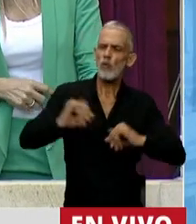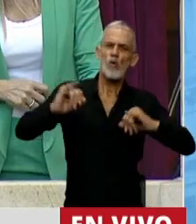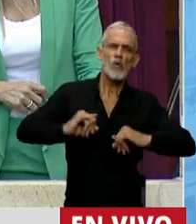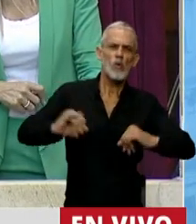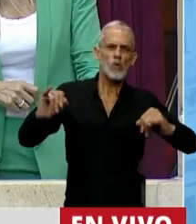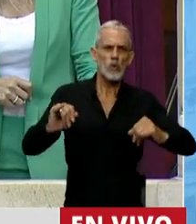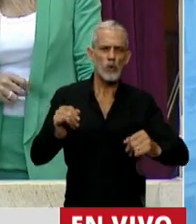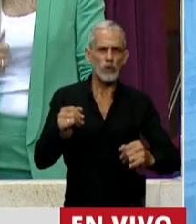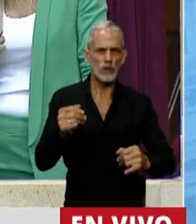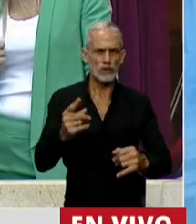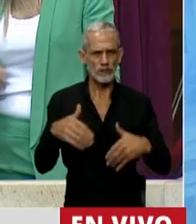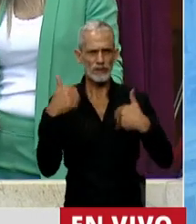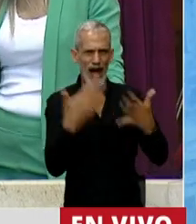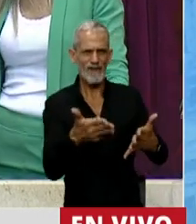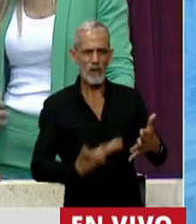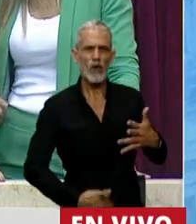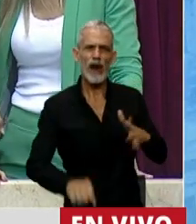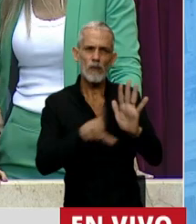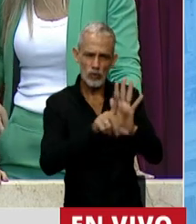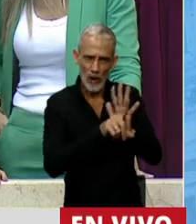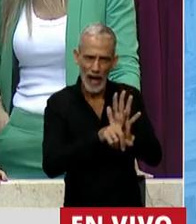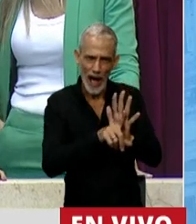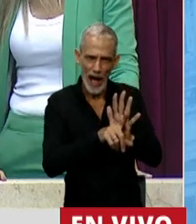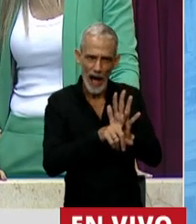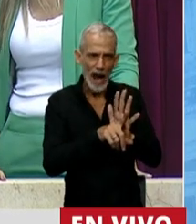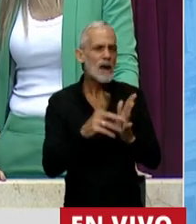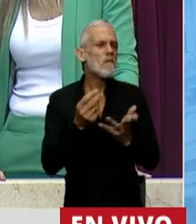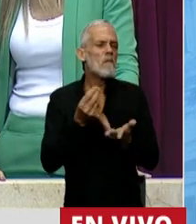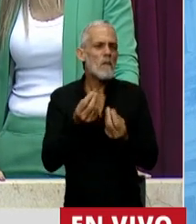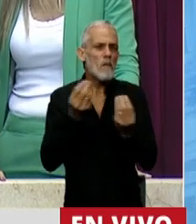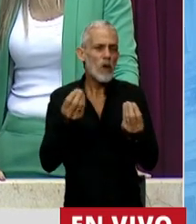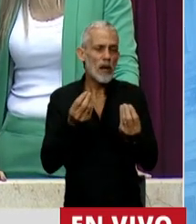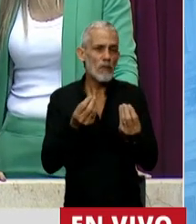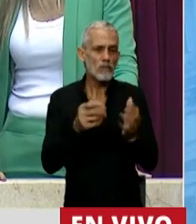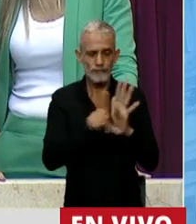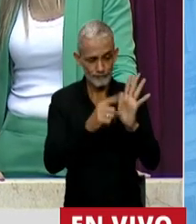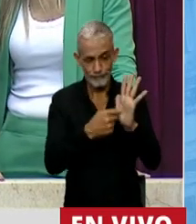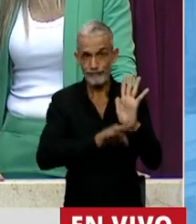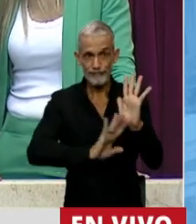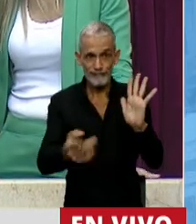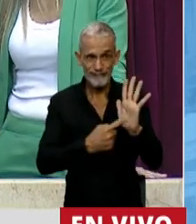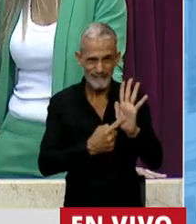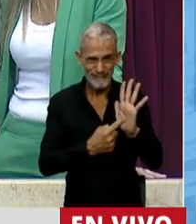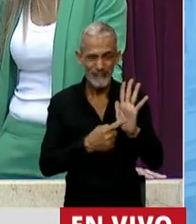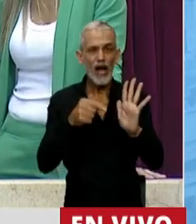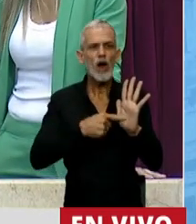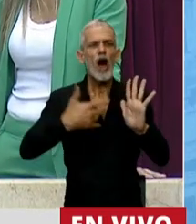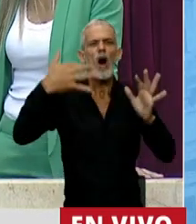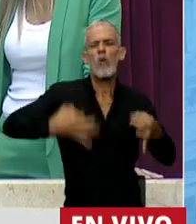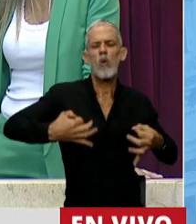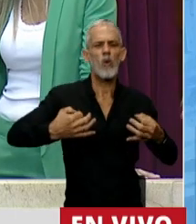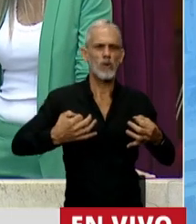pregonando estar a favor del aborto legal por el solo hecho de legalizarlo no va a pasar a ser algo digno.